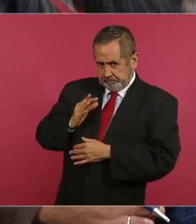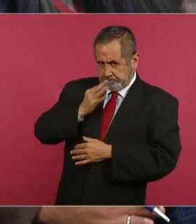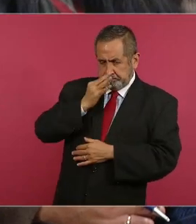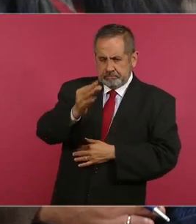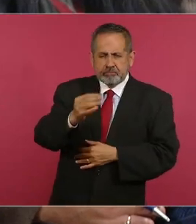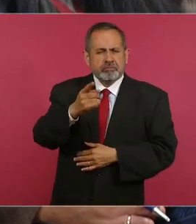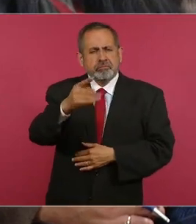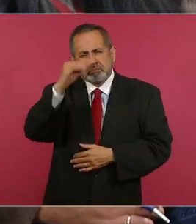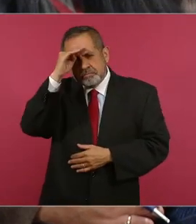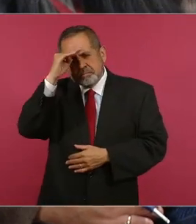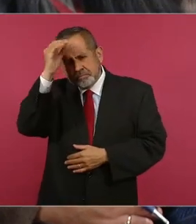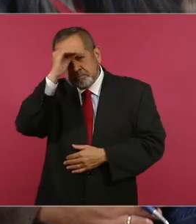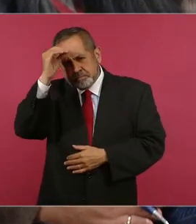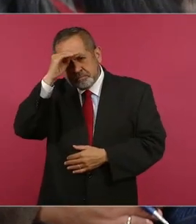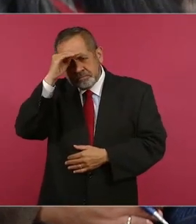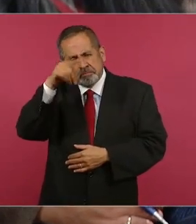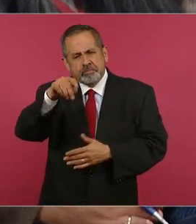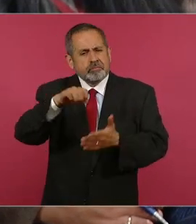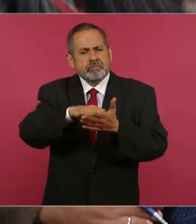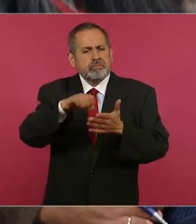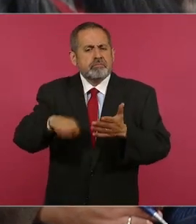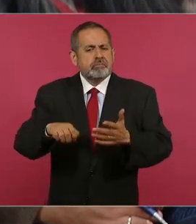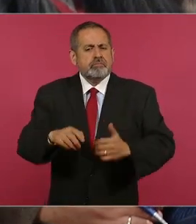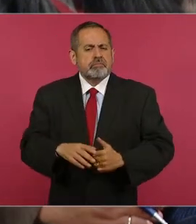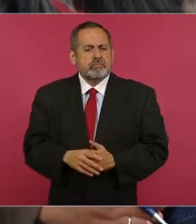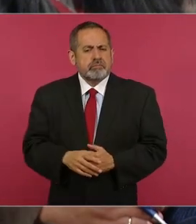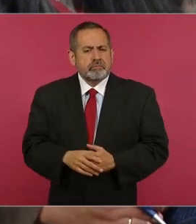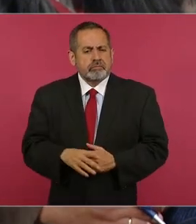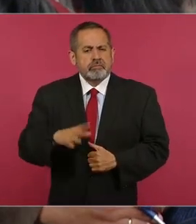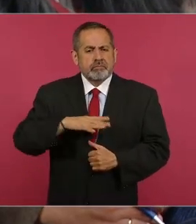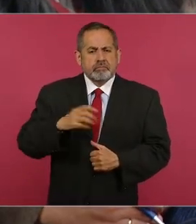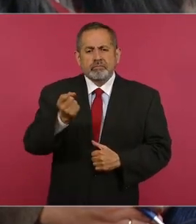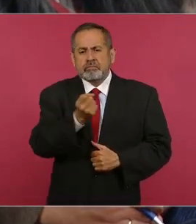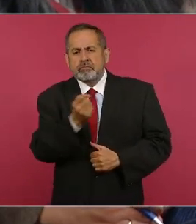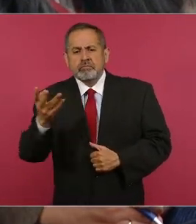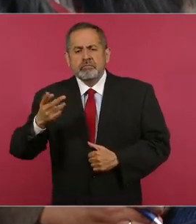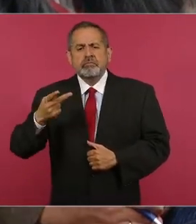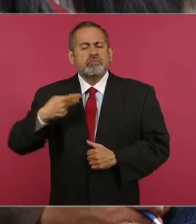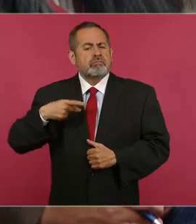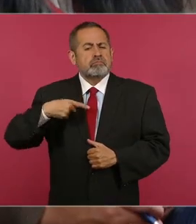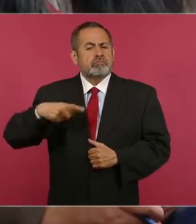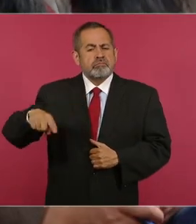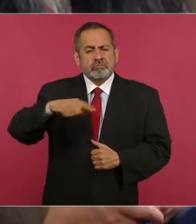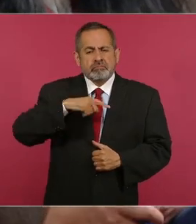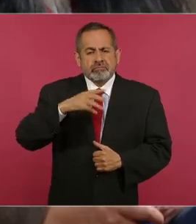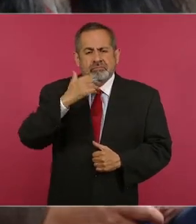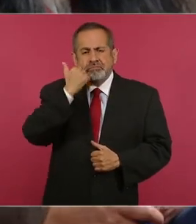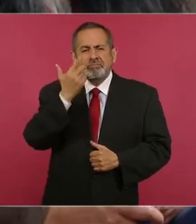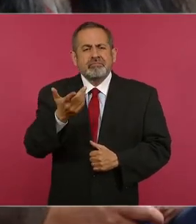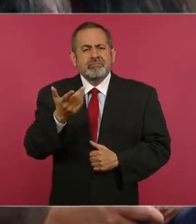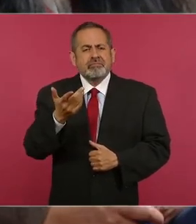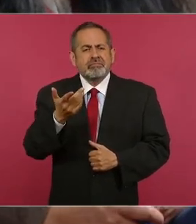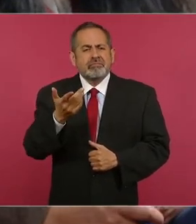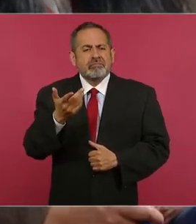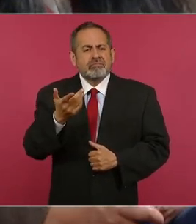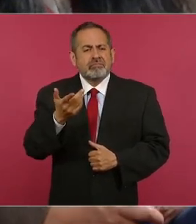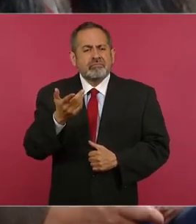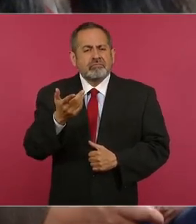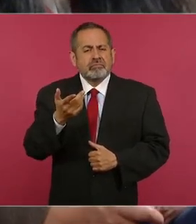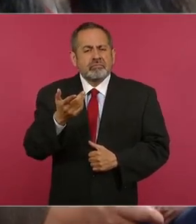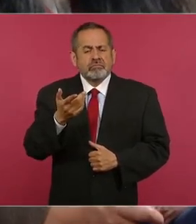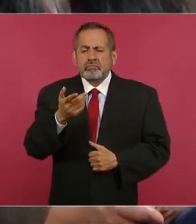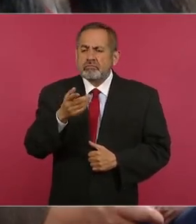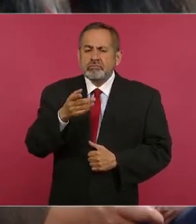¿Qué piensas sobre que, por ejemplo, hay personas que están como que queriéndose meter dentro del